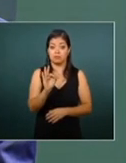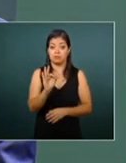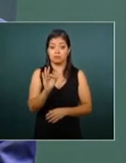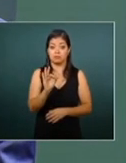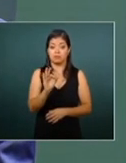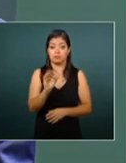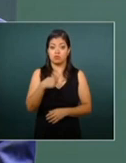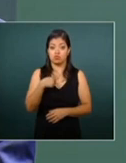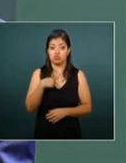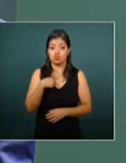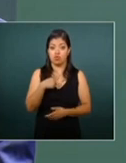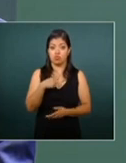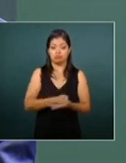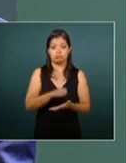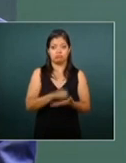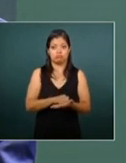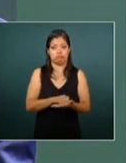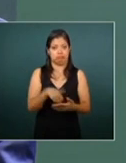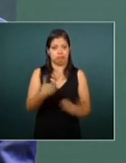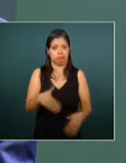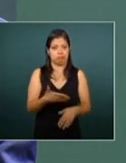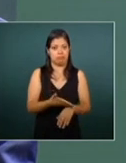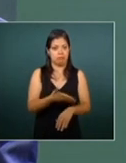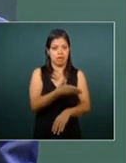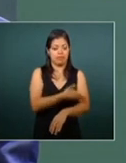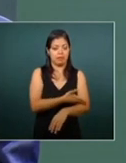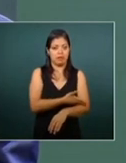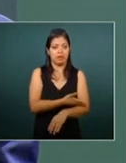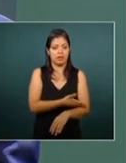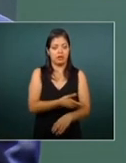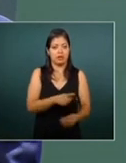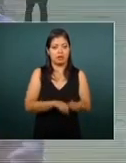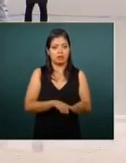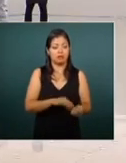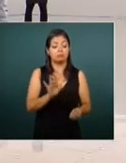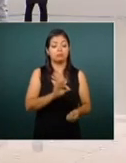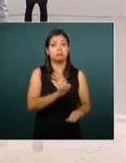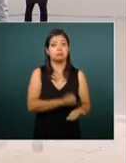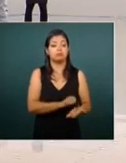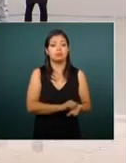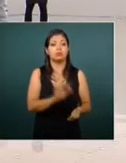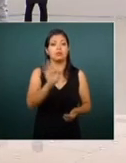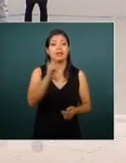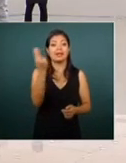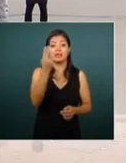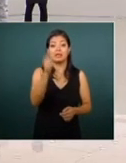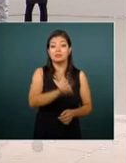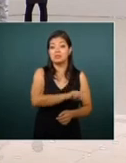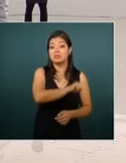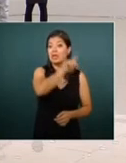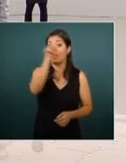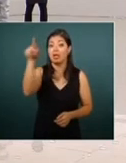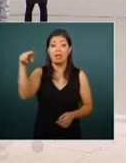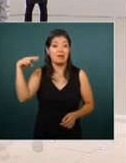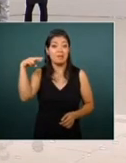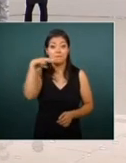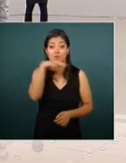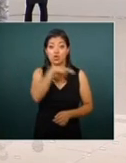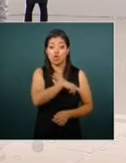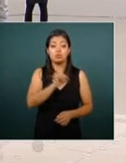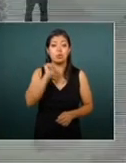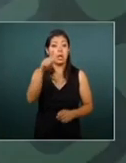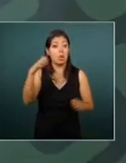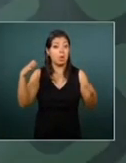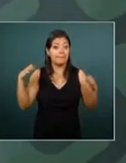toco madera se necesitará ir a un lugar pronto por una